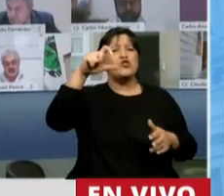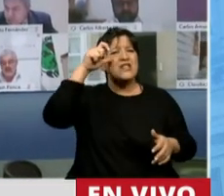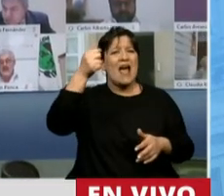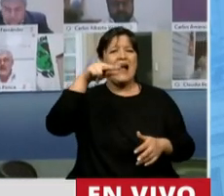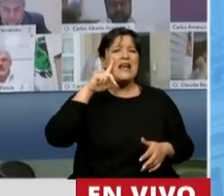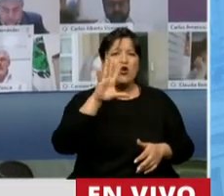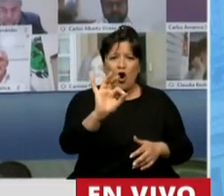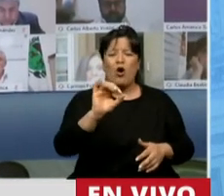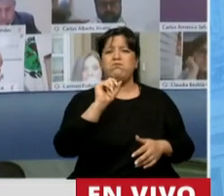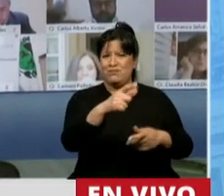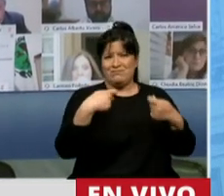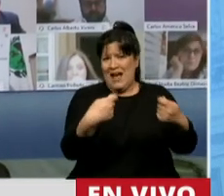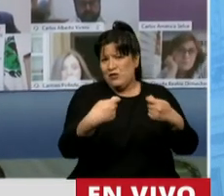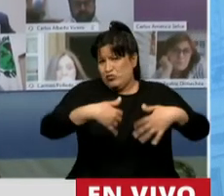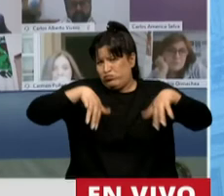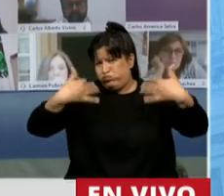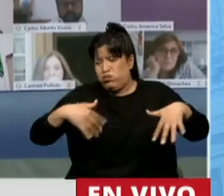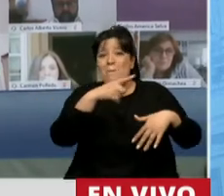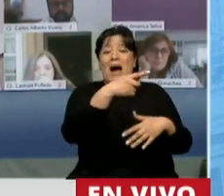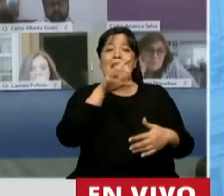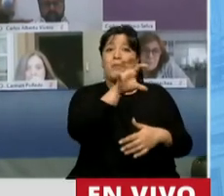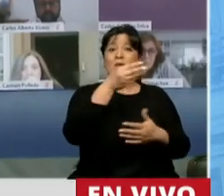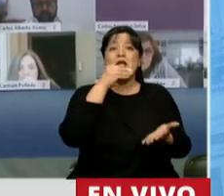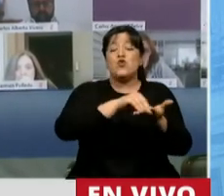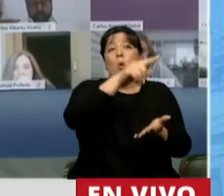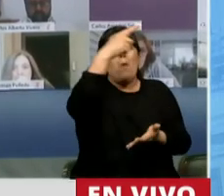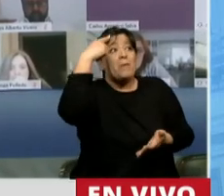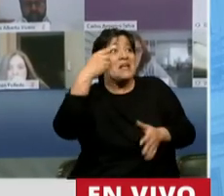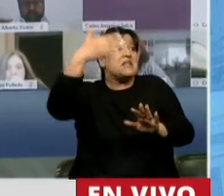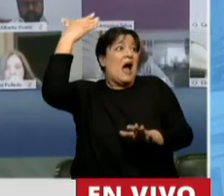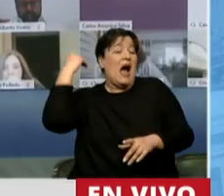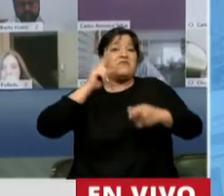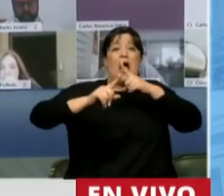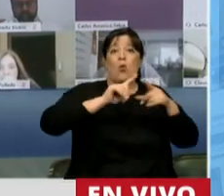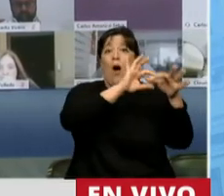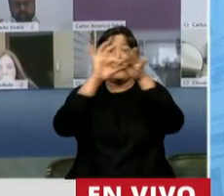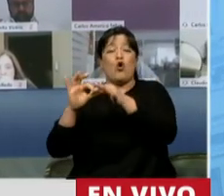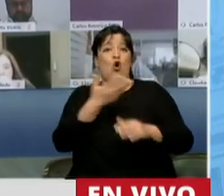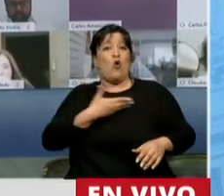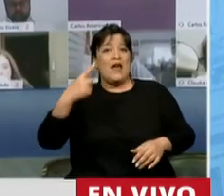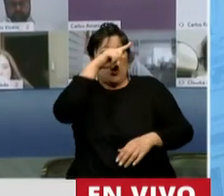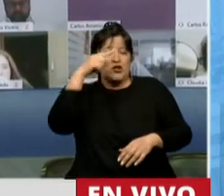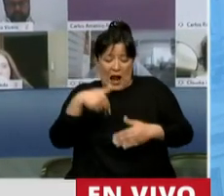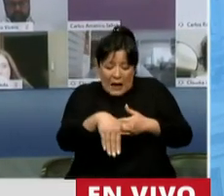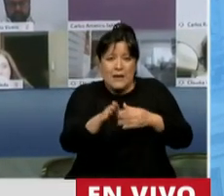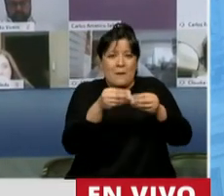la provincia de Chubut, que supuestamente era parte de un acuerdo con el gobierno nacional y que iba a comenzar este año.